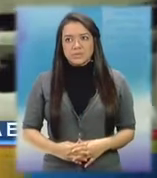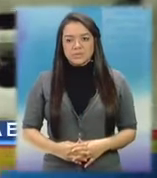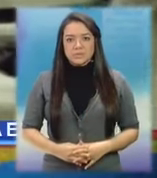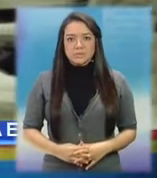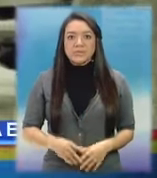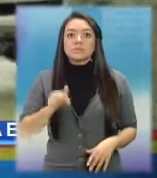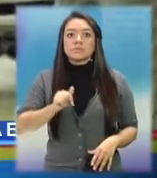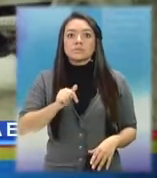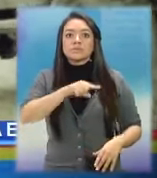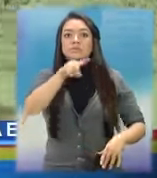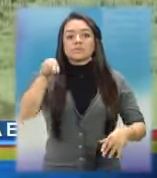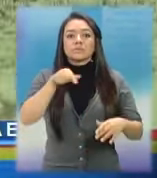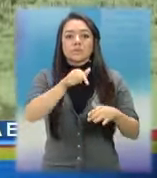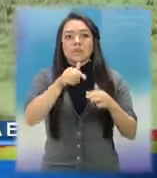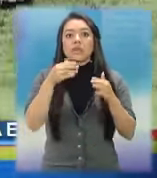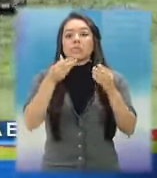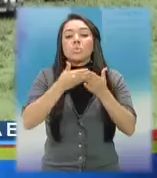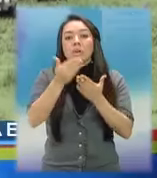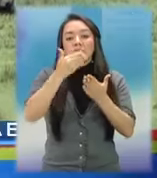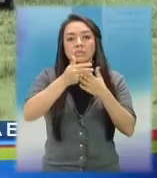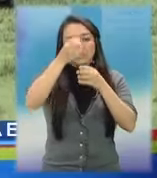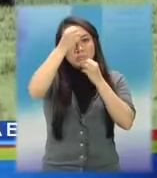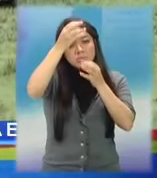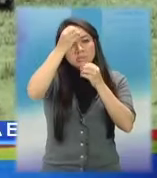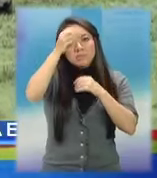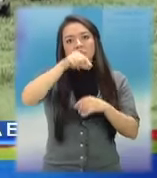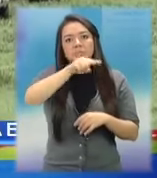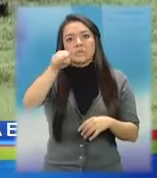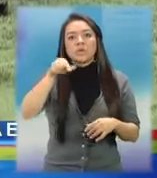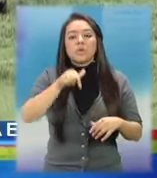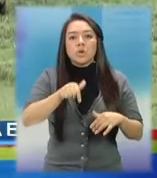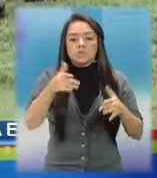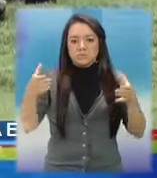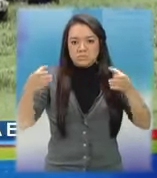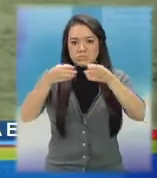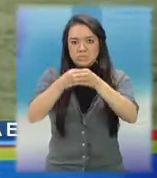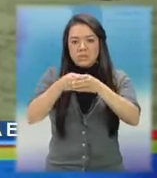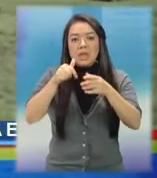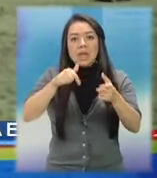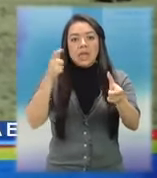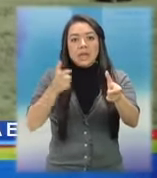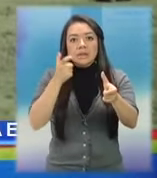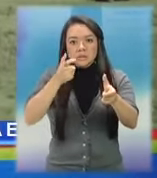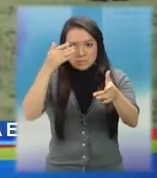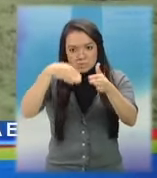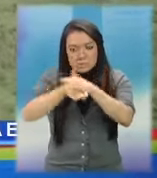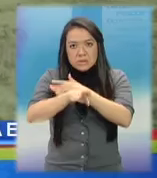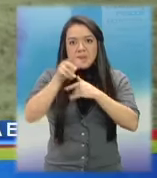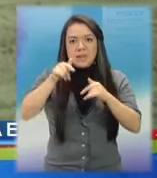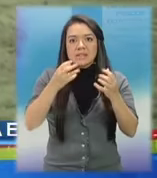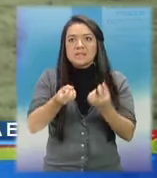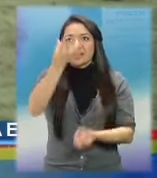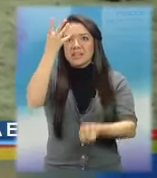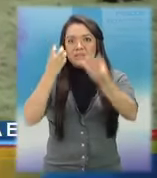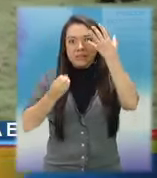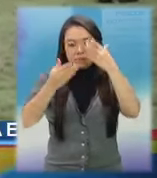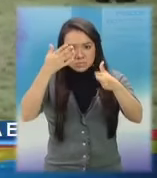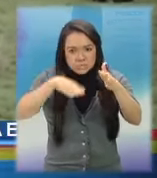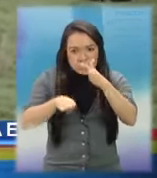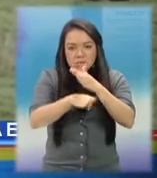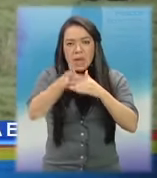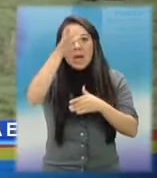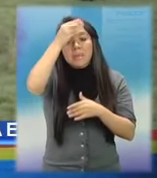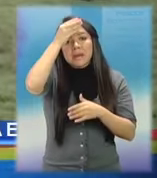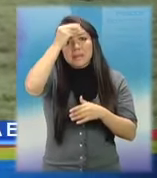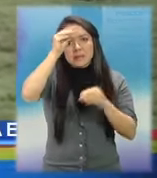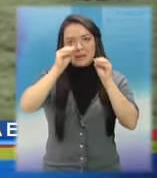En nuestro reportaje especial, conozca cómo una nueva unidad del ejército se entrena en plena selva para poder combatir en terrenos inaccesibles.